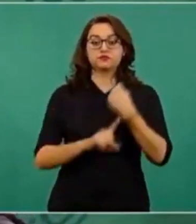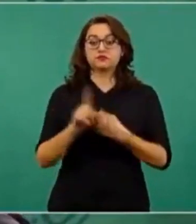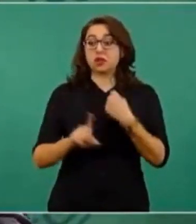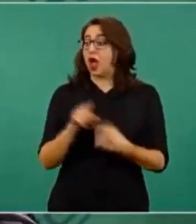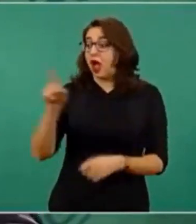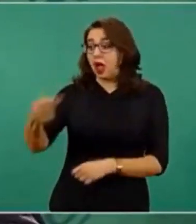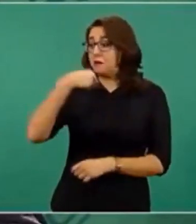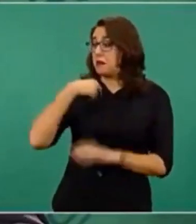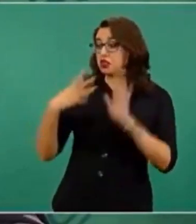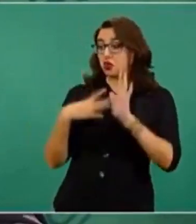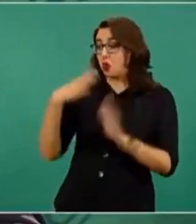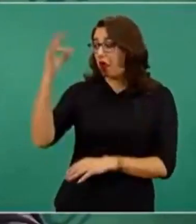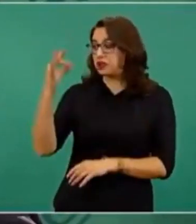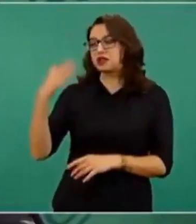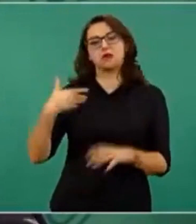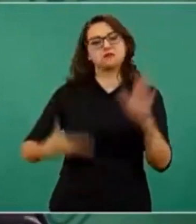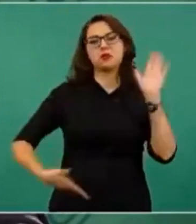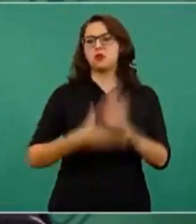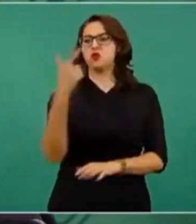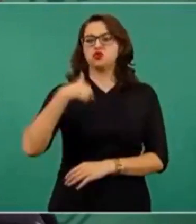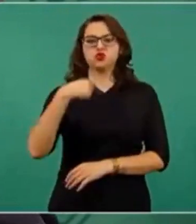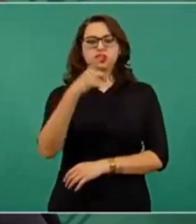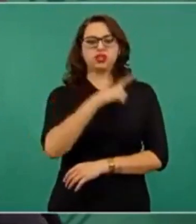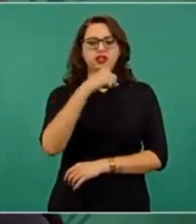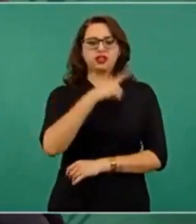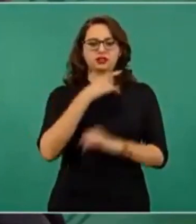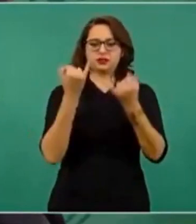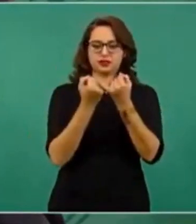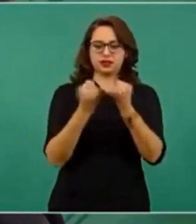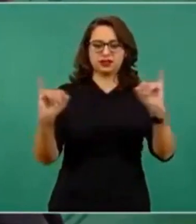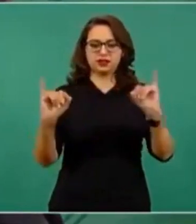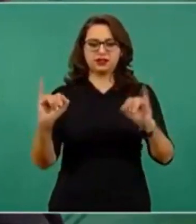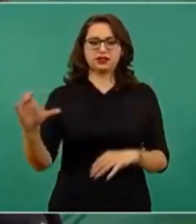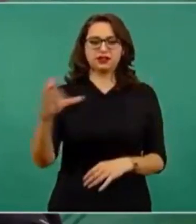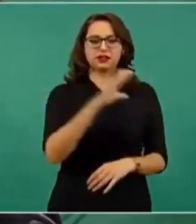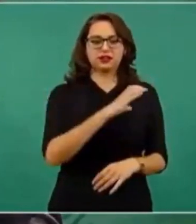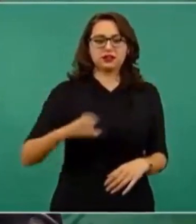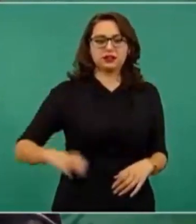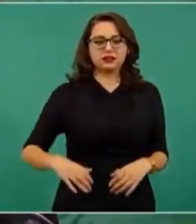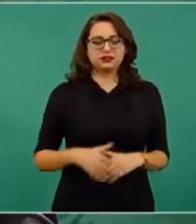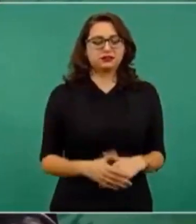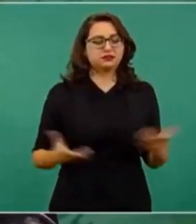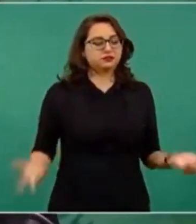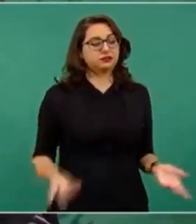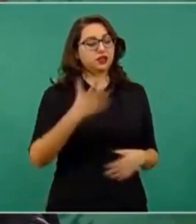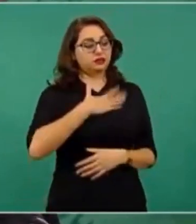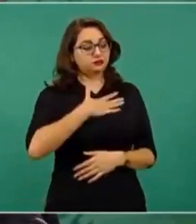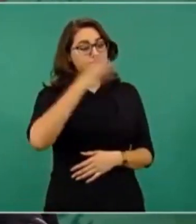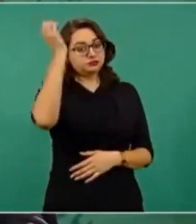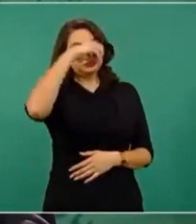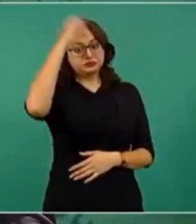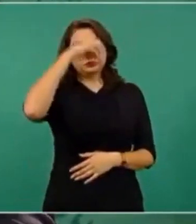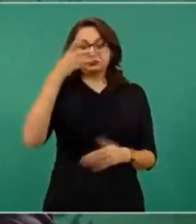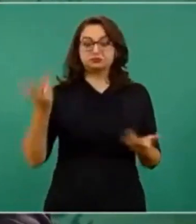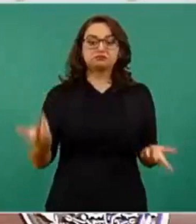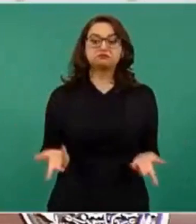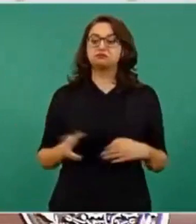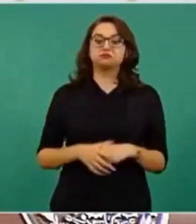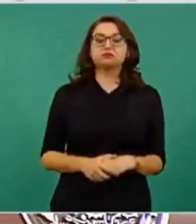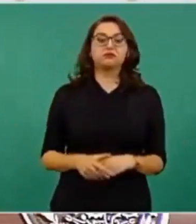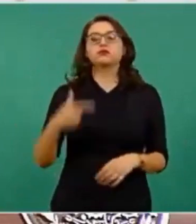voy de candidato. Entonces, ¿me pides mi opinión? Te digo, no tengo